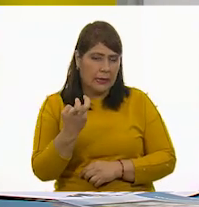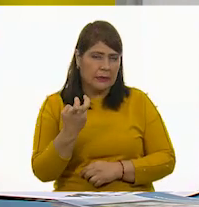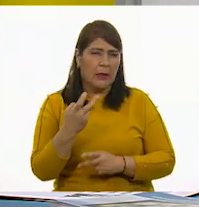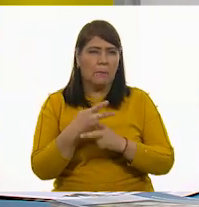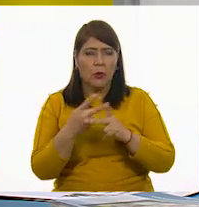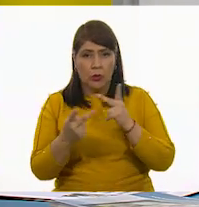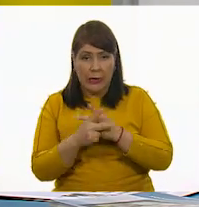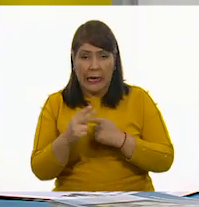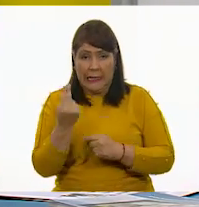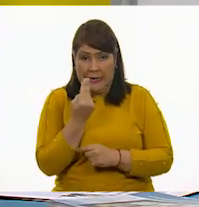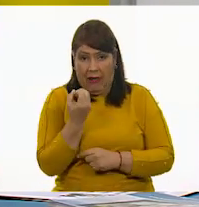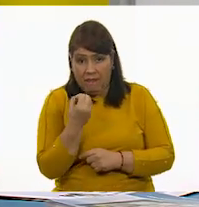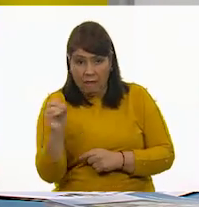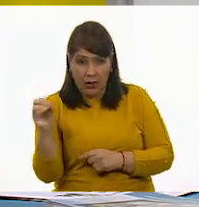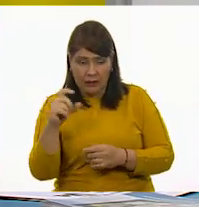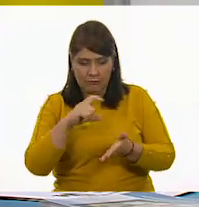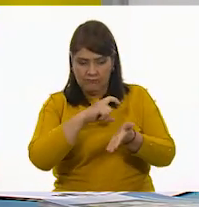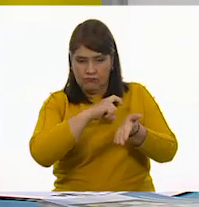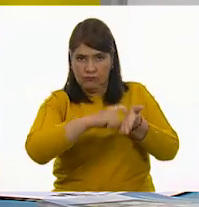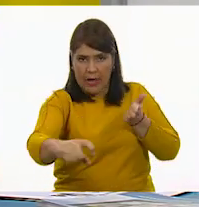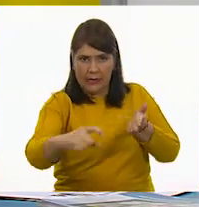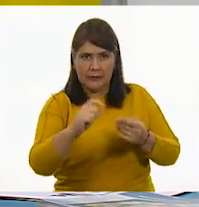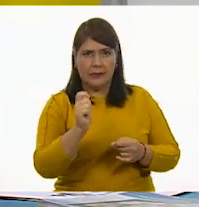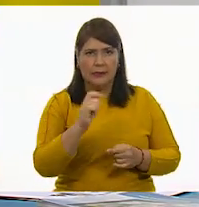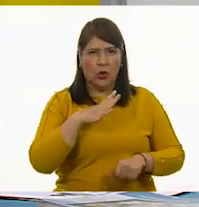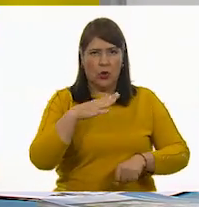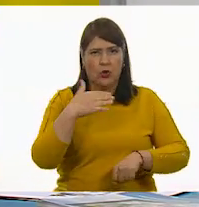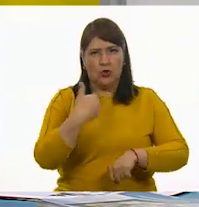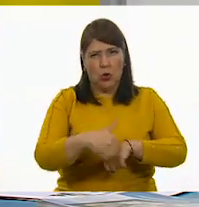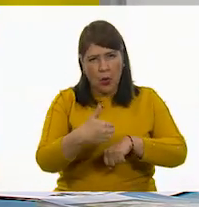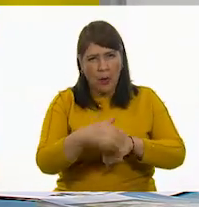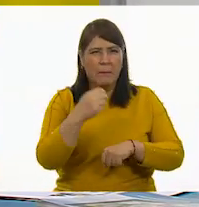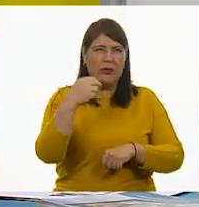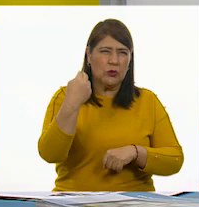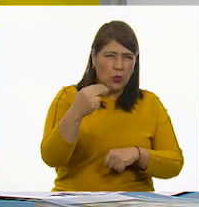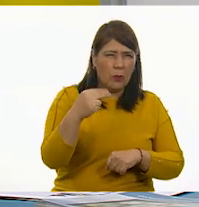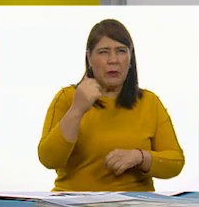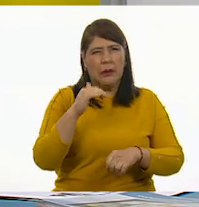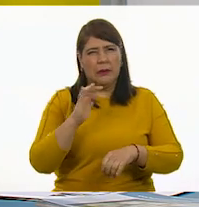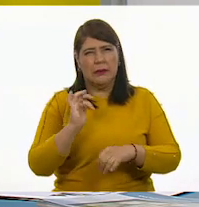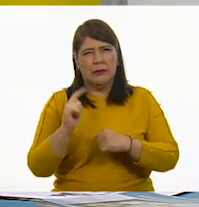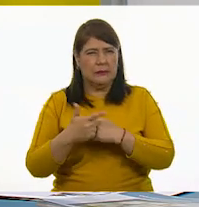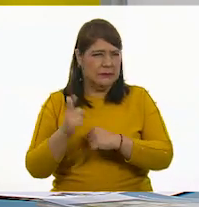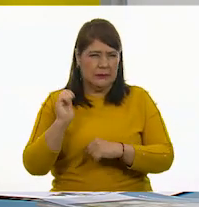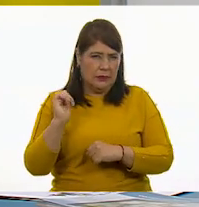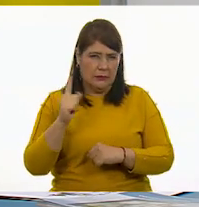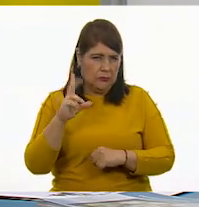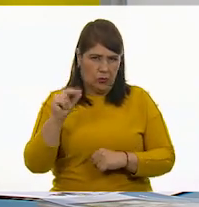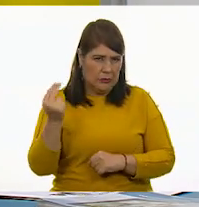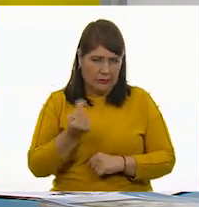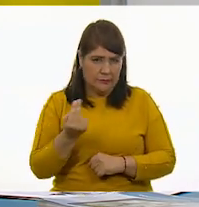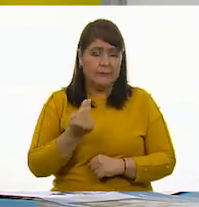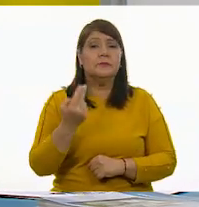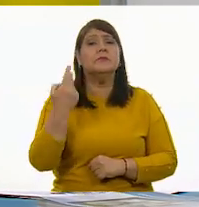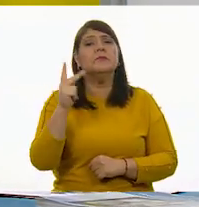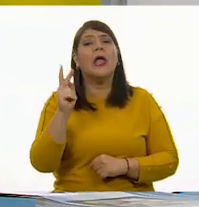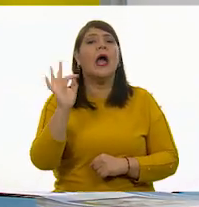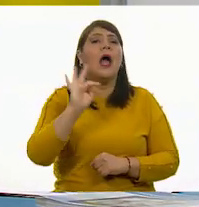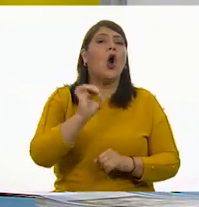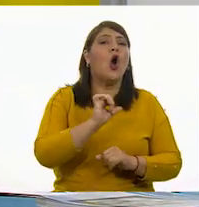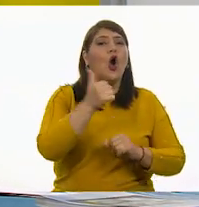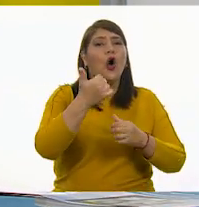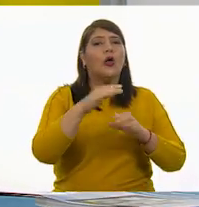se requieren las etiquetas como tal. Pero para los productos elaborados, procesados,